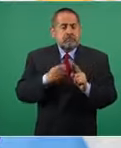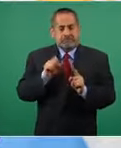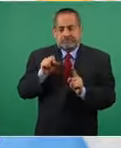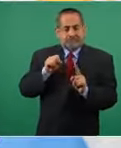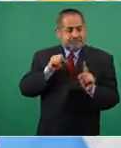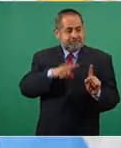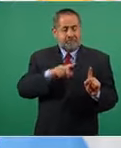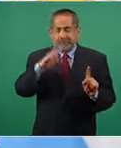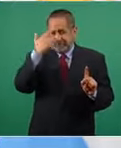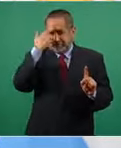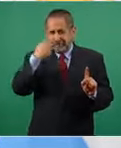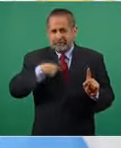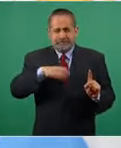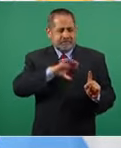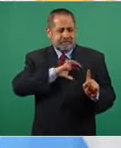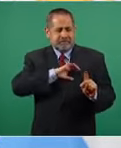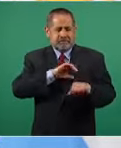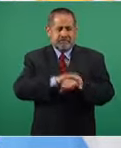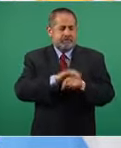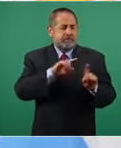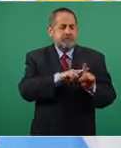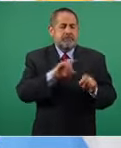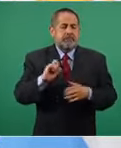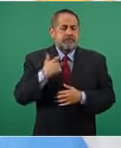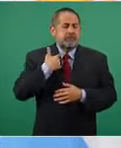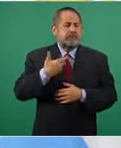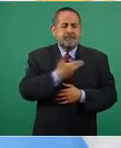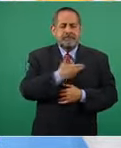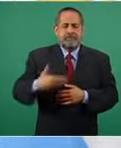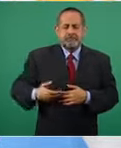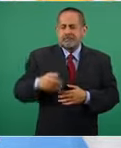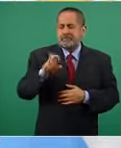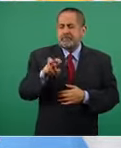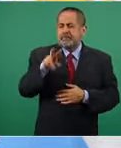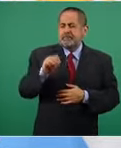amigo, el expresidente Evo Morales.